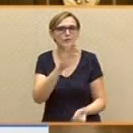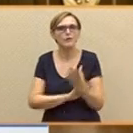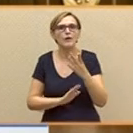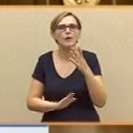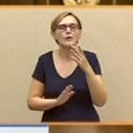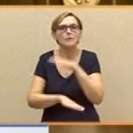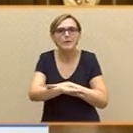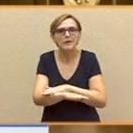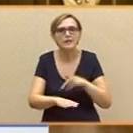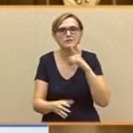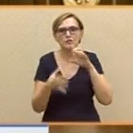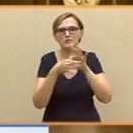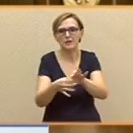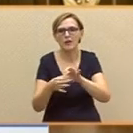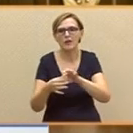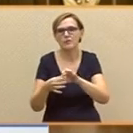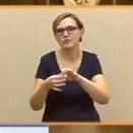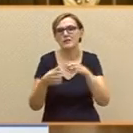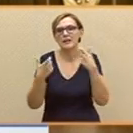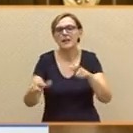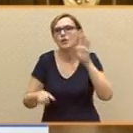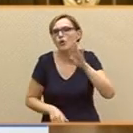corrupto de los regímenes que ha existido en España.